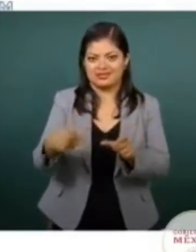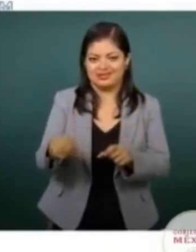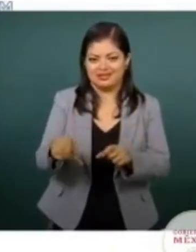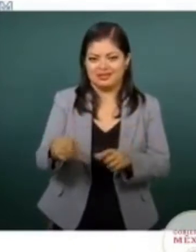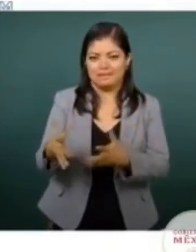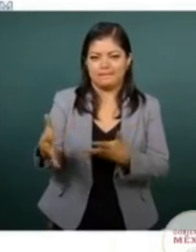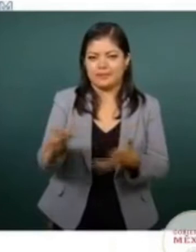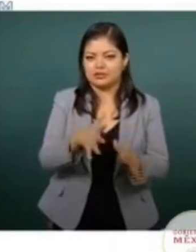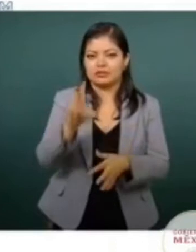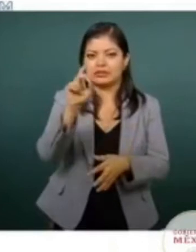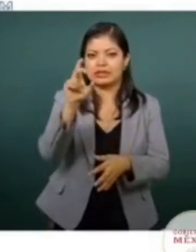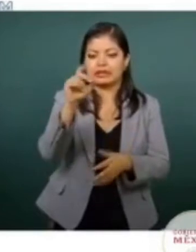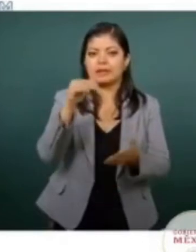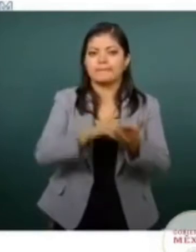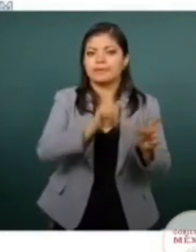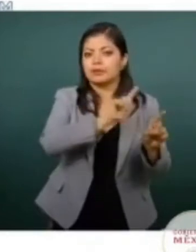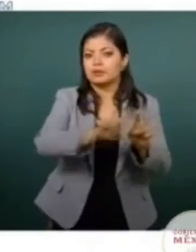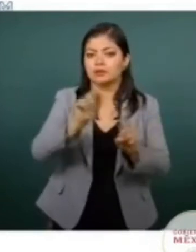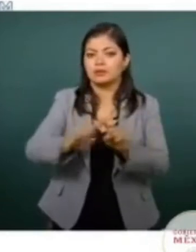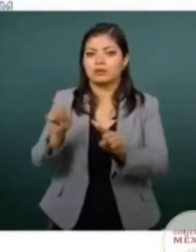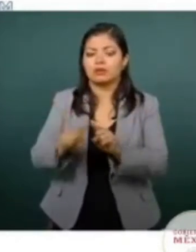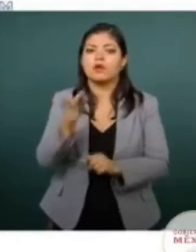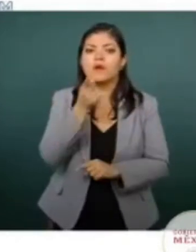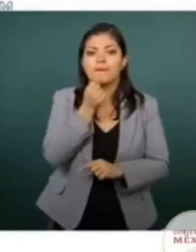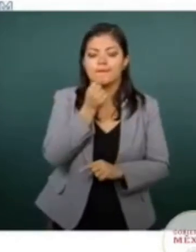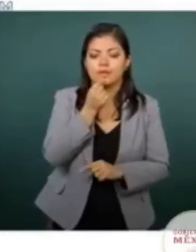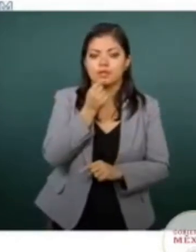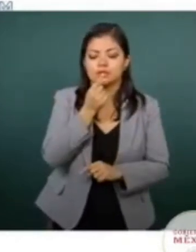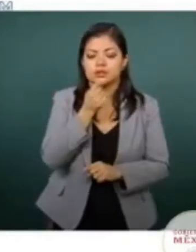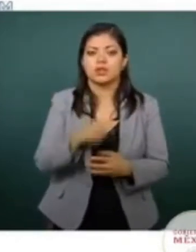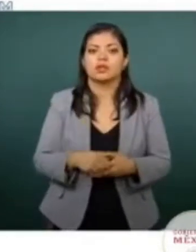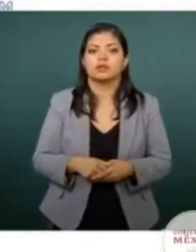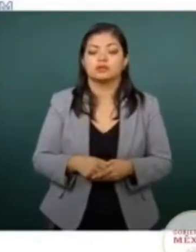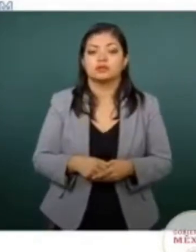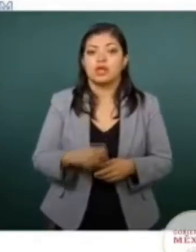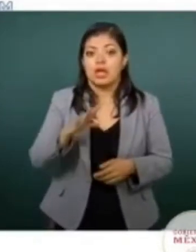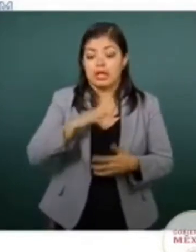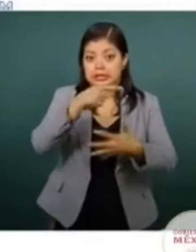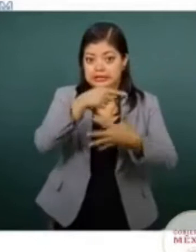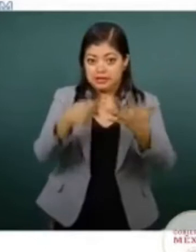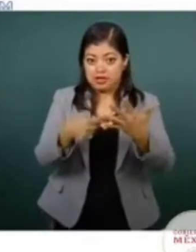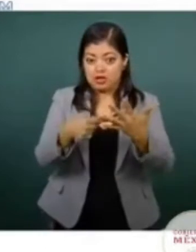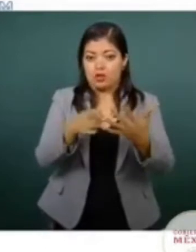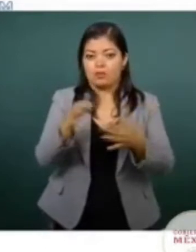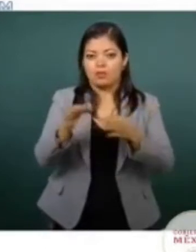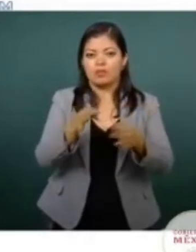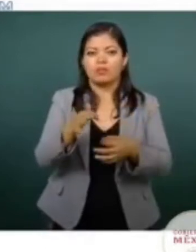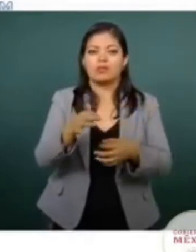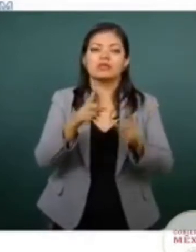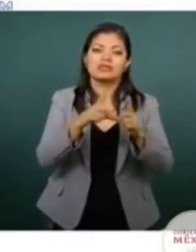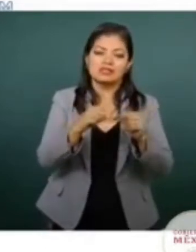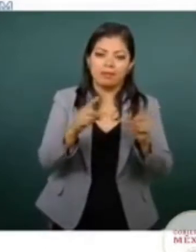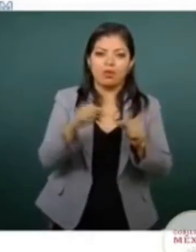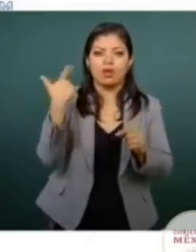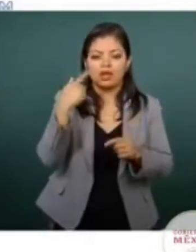casi 30 mil elementos. En lo que es los cinco municipios de Zapopan, Guadalajara, San Pedro Tlaquepaque,